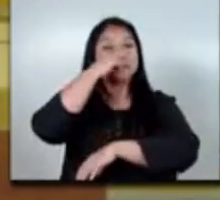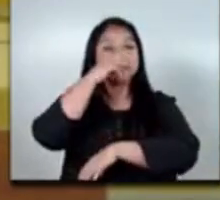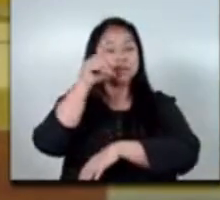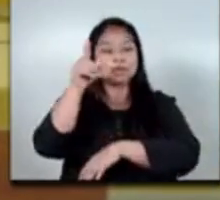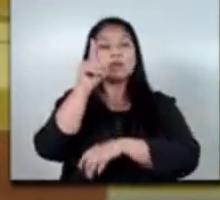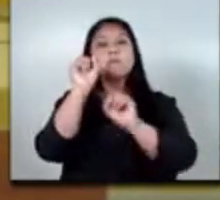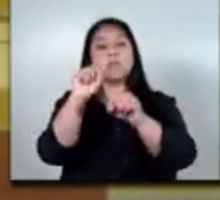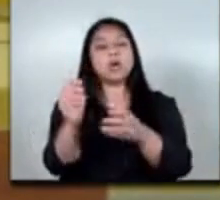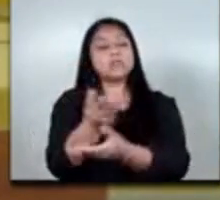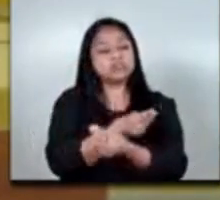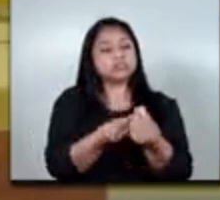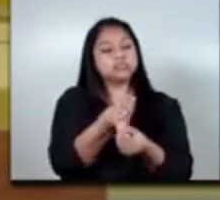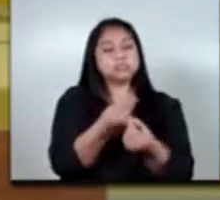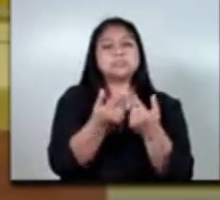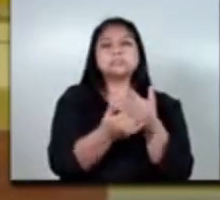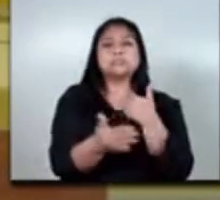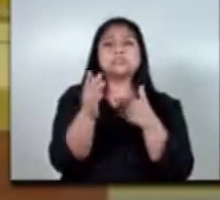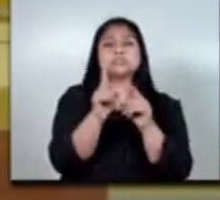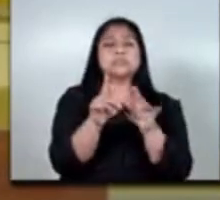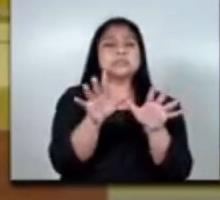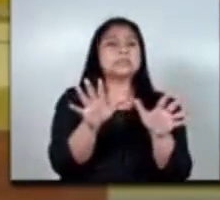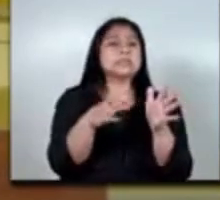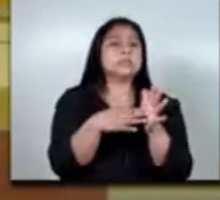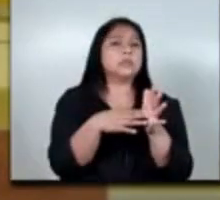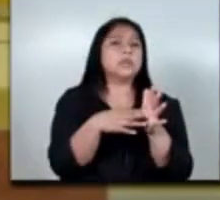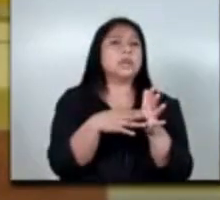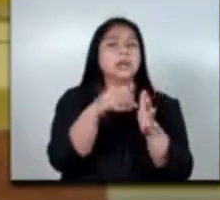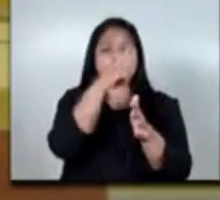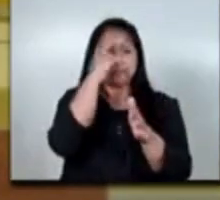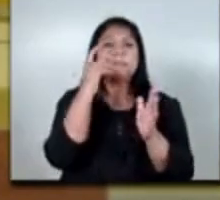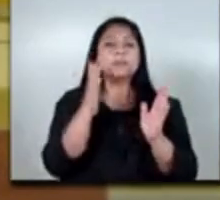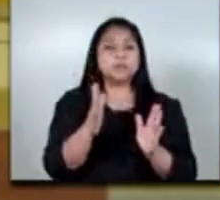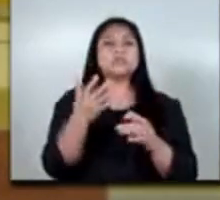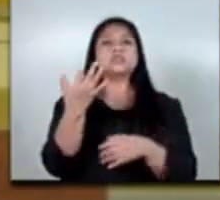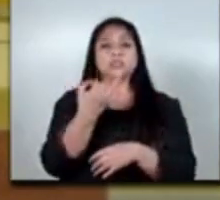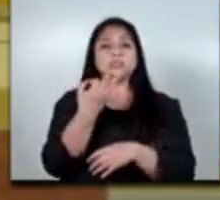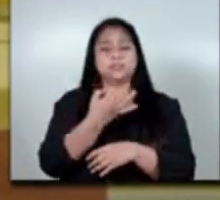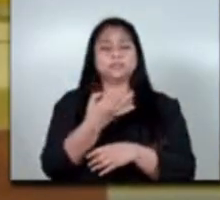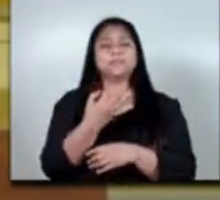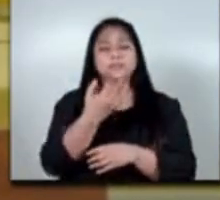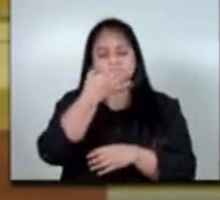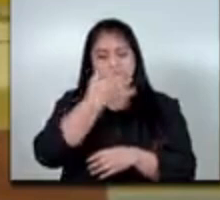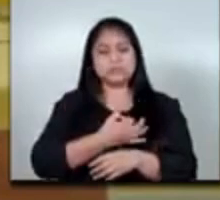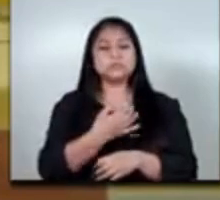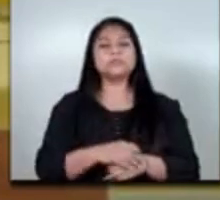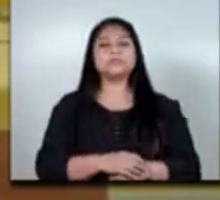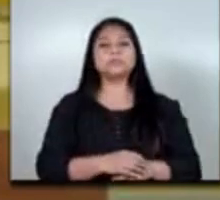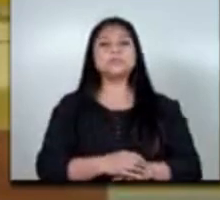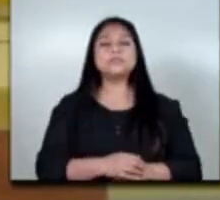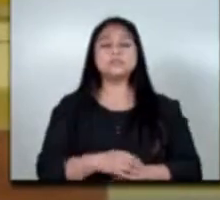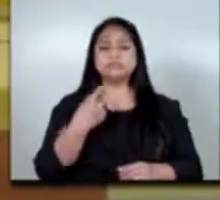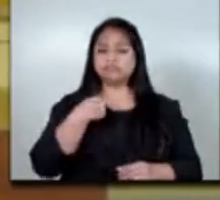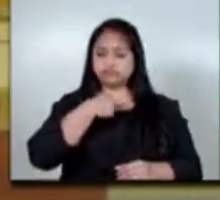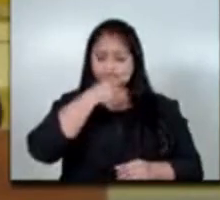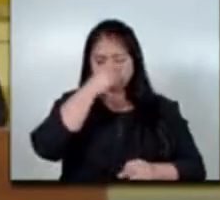generar en pocos años hasta diez mil empleos formales y dignos estamos trabajando